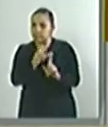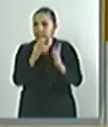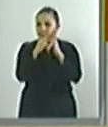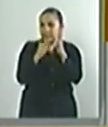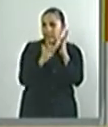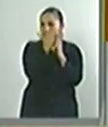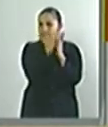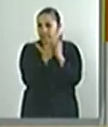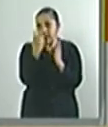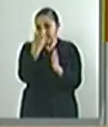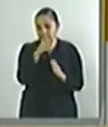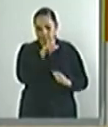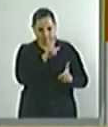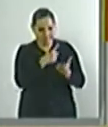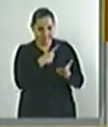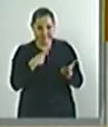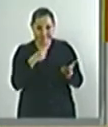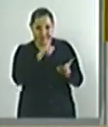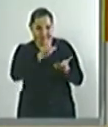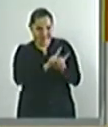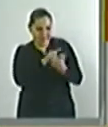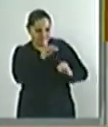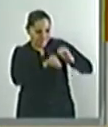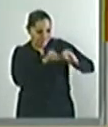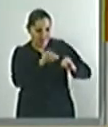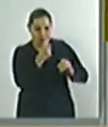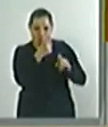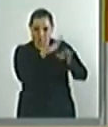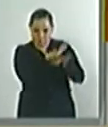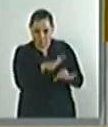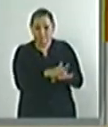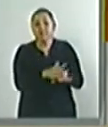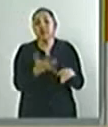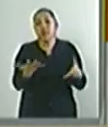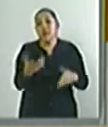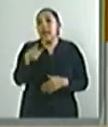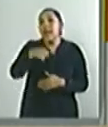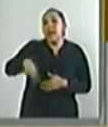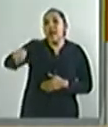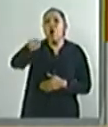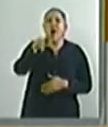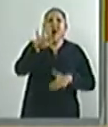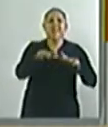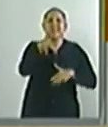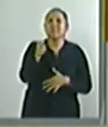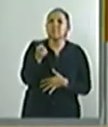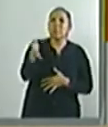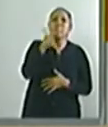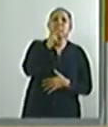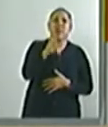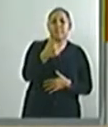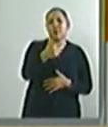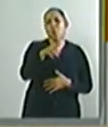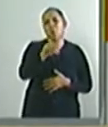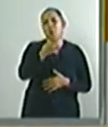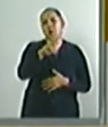Pero, aquellos agentes de seguridad, porque no me gusta decirles guaruras como se les dice vulgarmente,